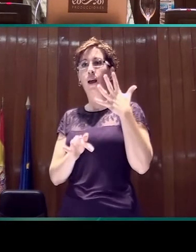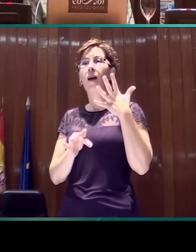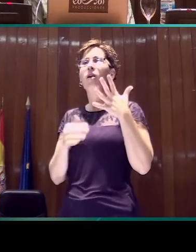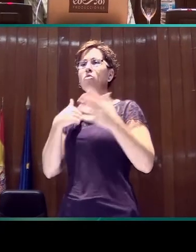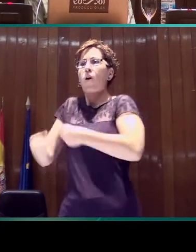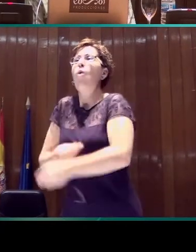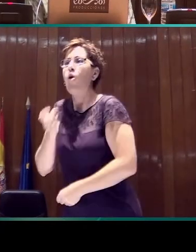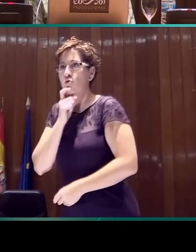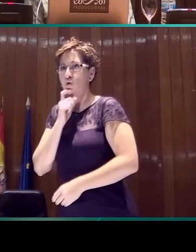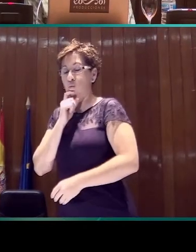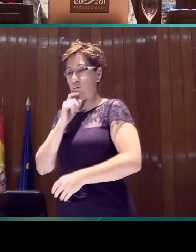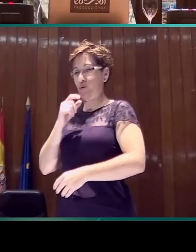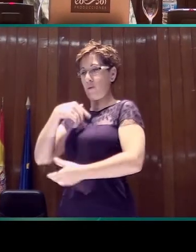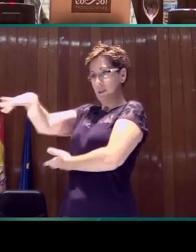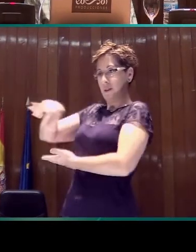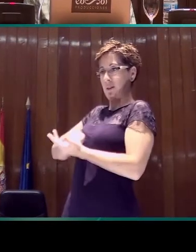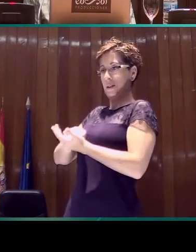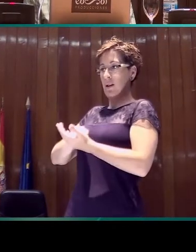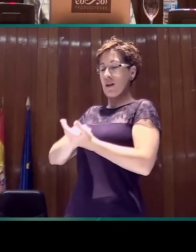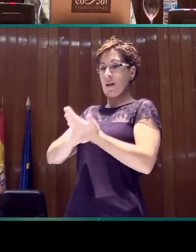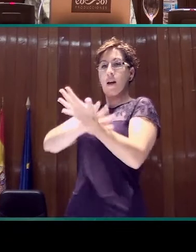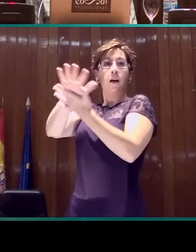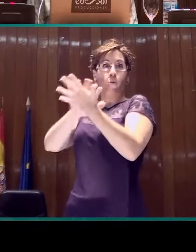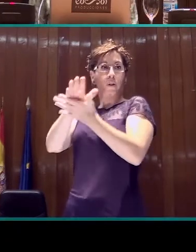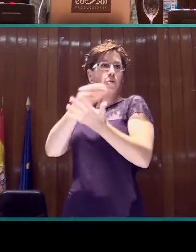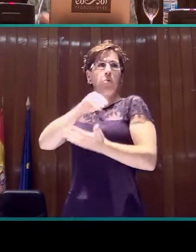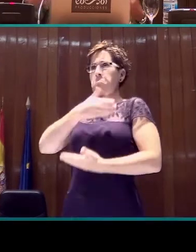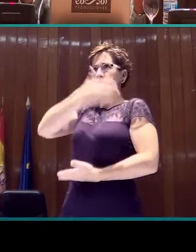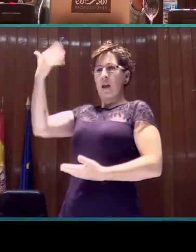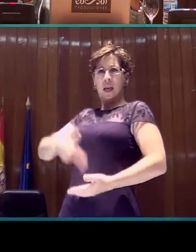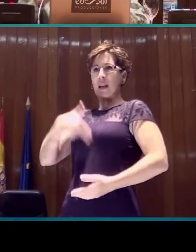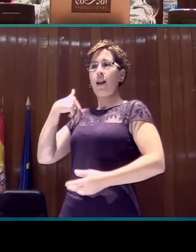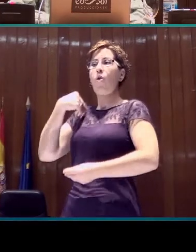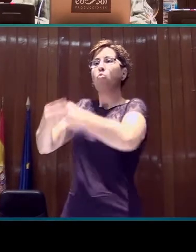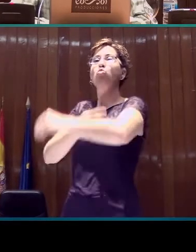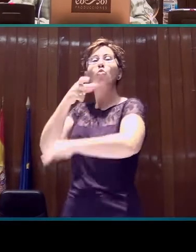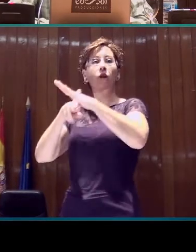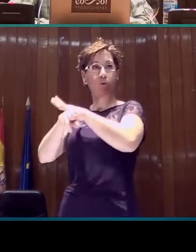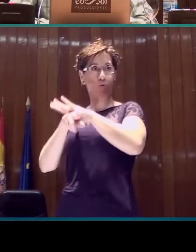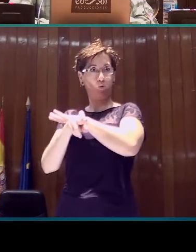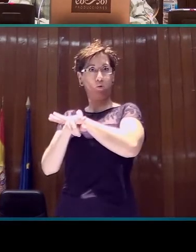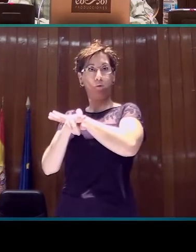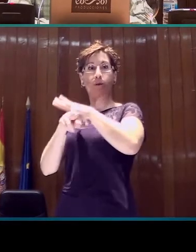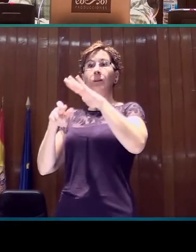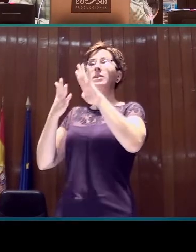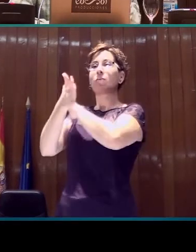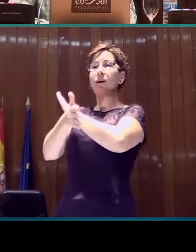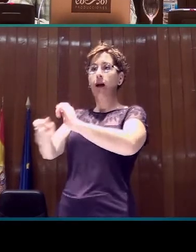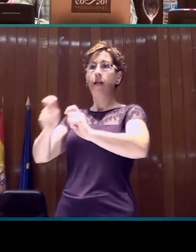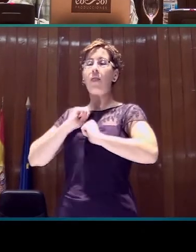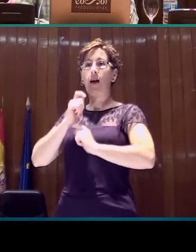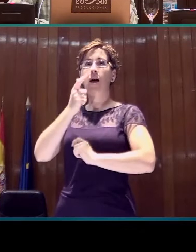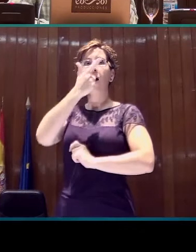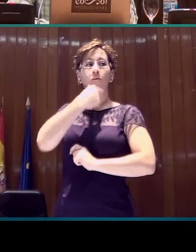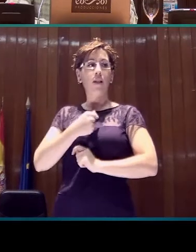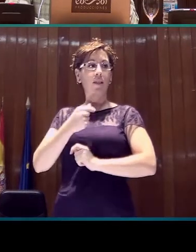que la lengua de signos española, bueno, y las lenguas de signos en general explotan mucho, que es el de que poseemos más de un articulador. En el caso de